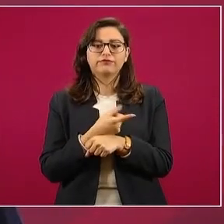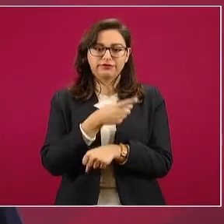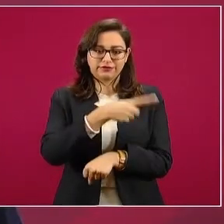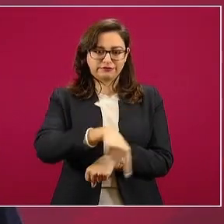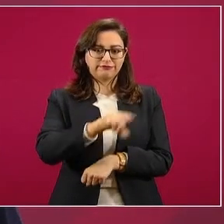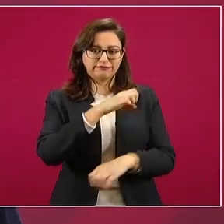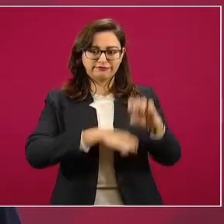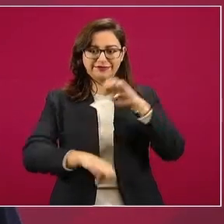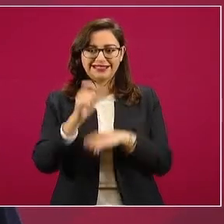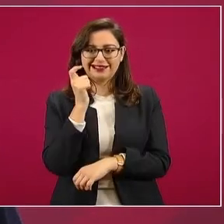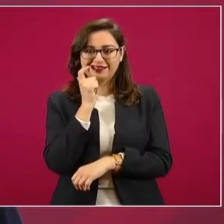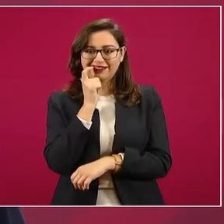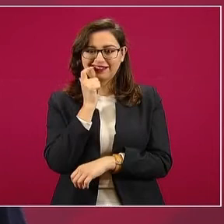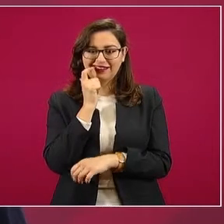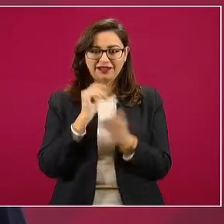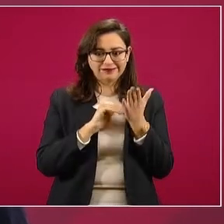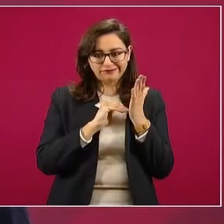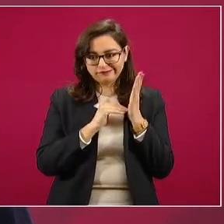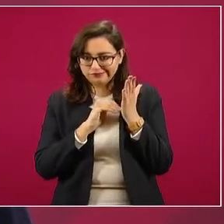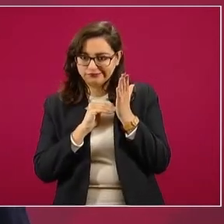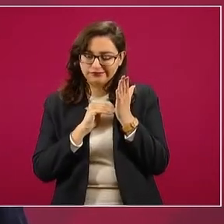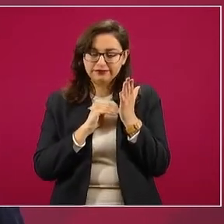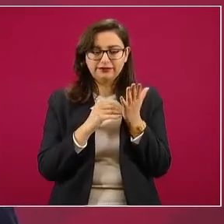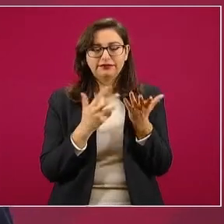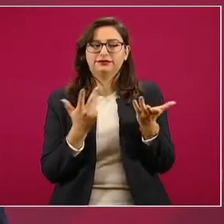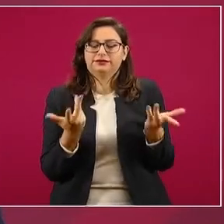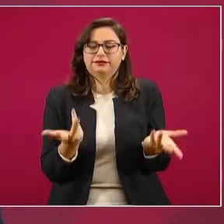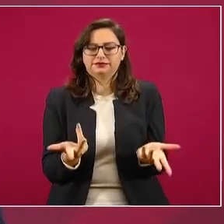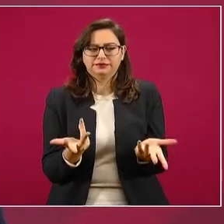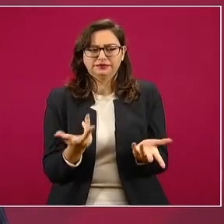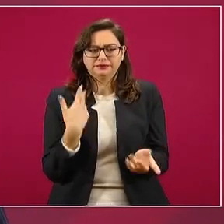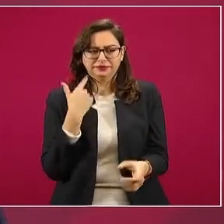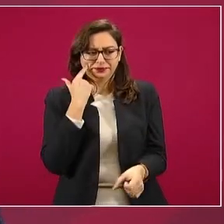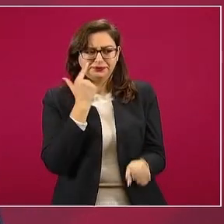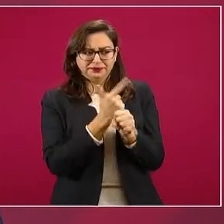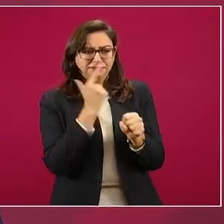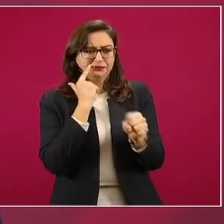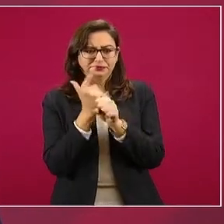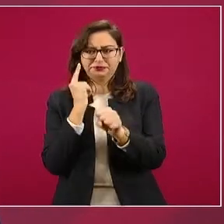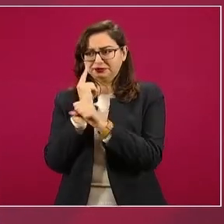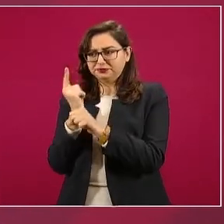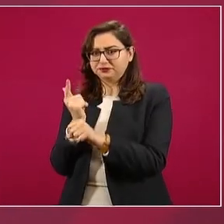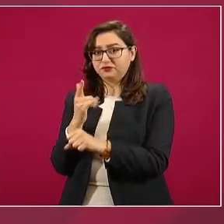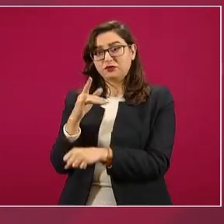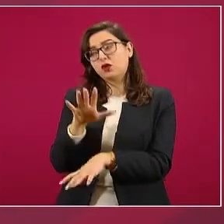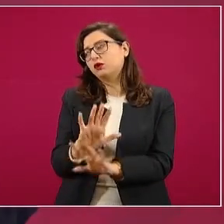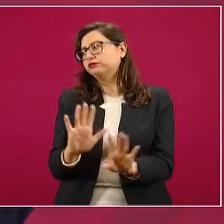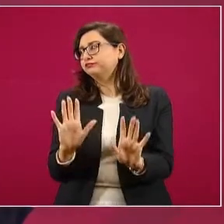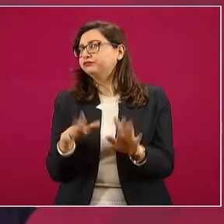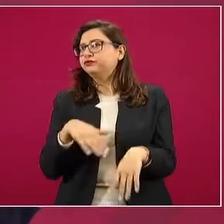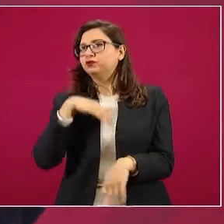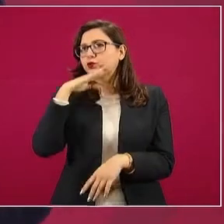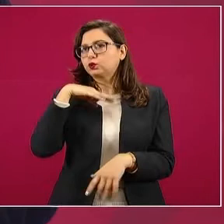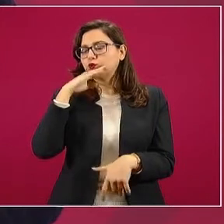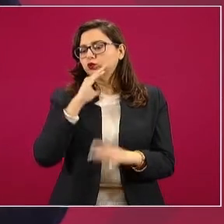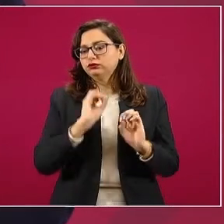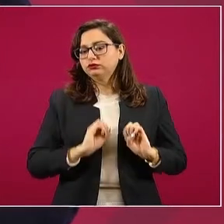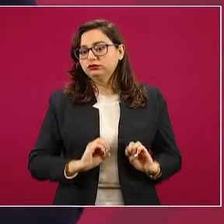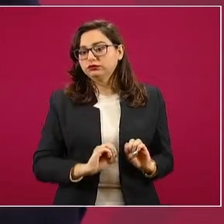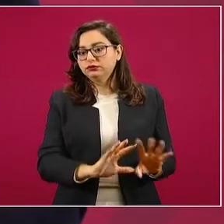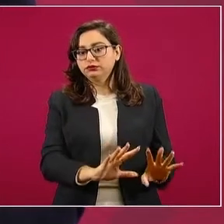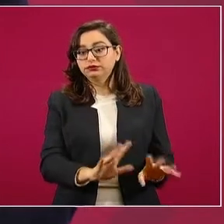si no actuamos, pues nos